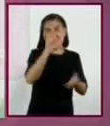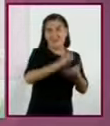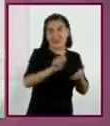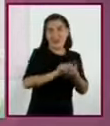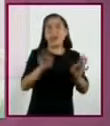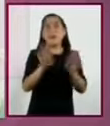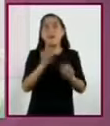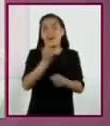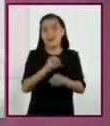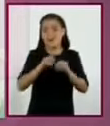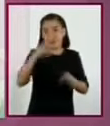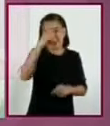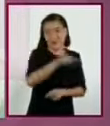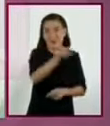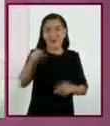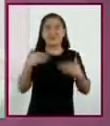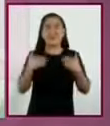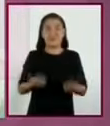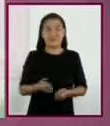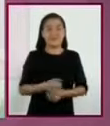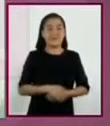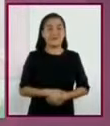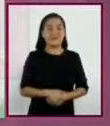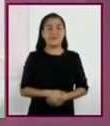párrafo, podríamos verlo así.